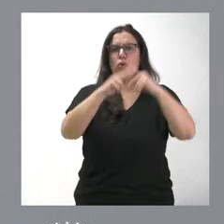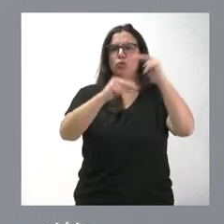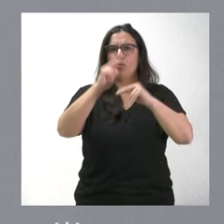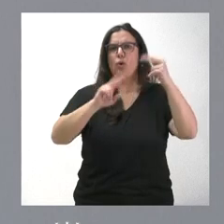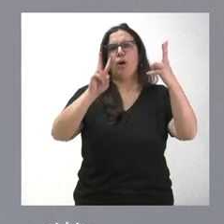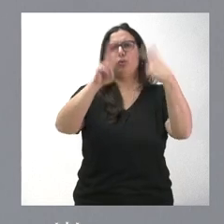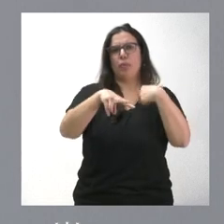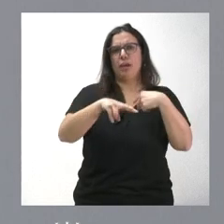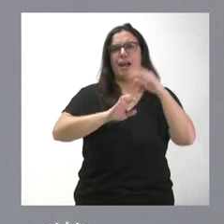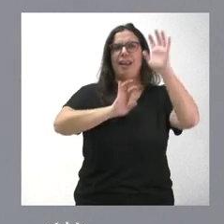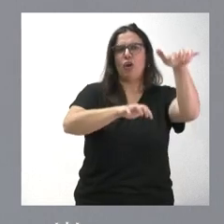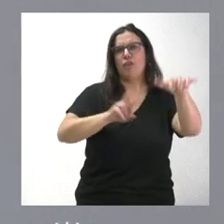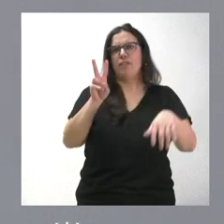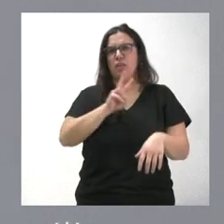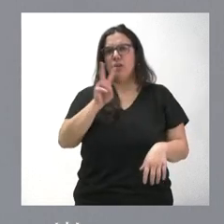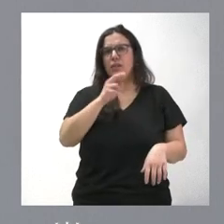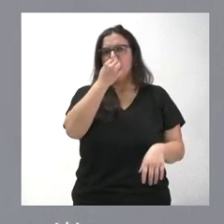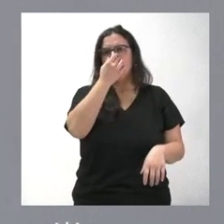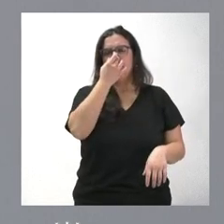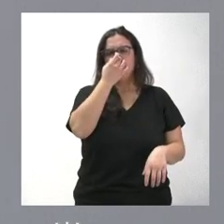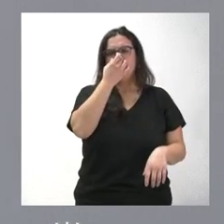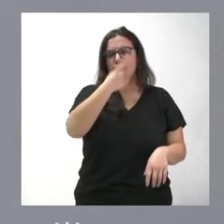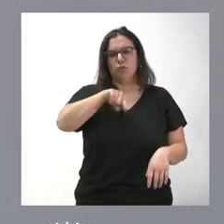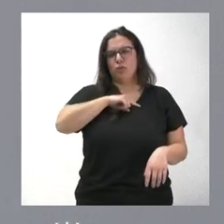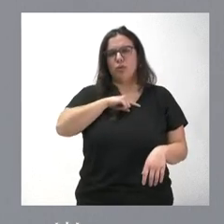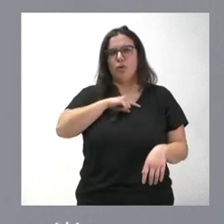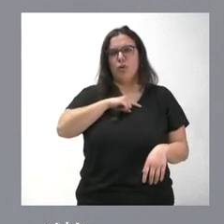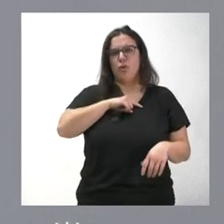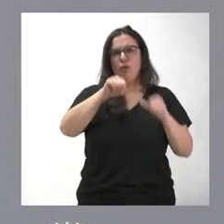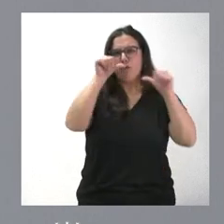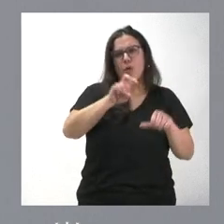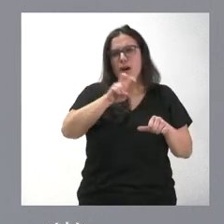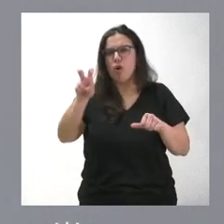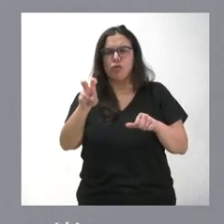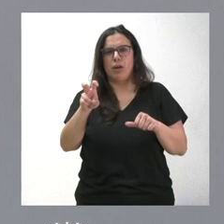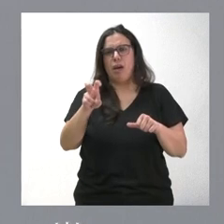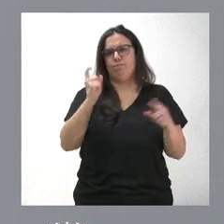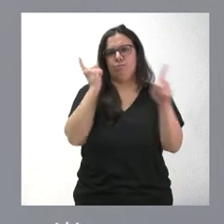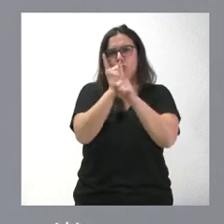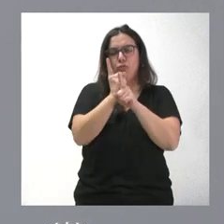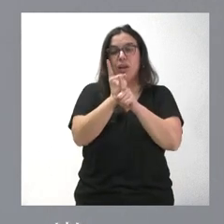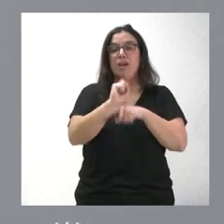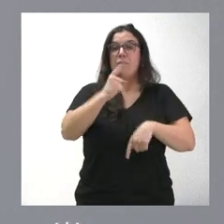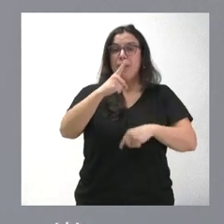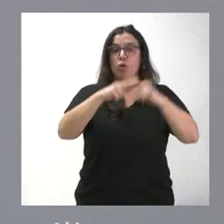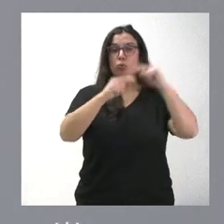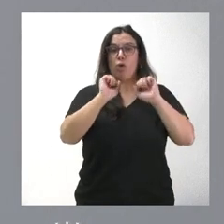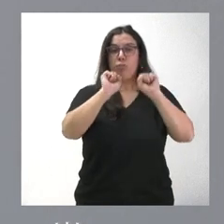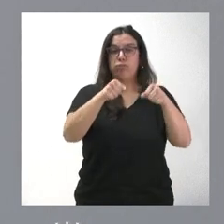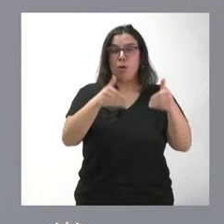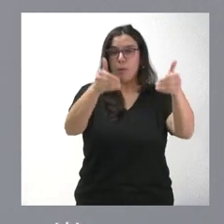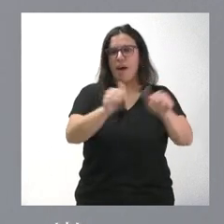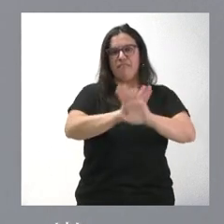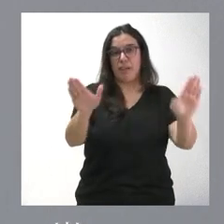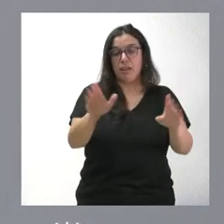León-Valladolid. Nos oponemos radicalmente ya no solo a que se retrase su construcción, sino a que